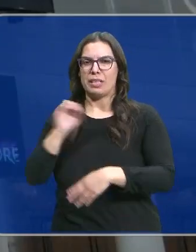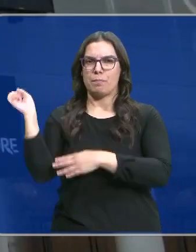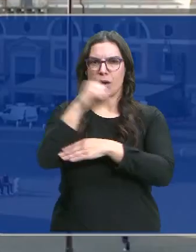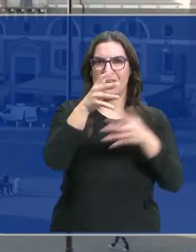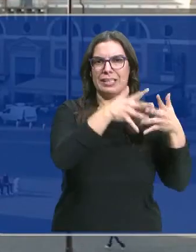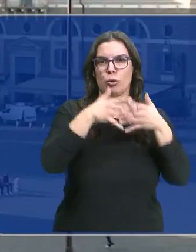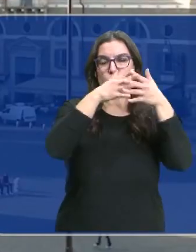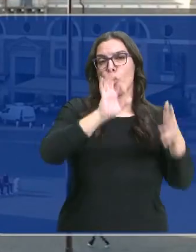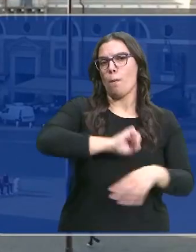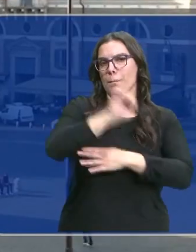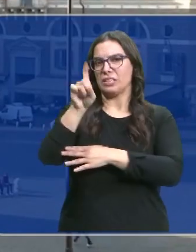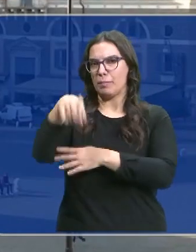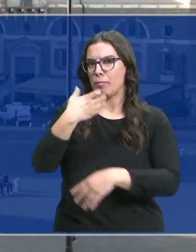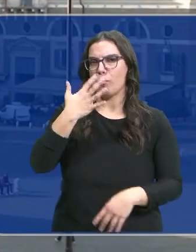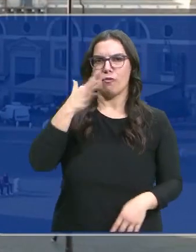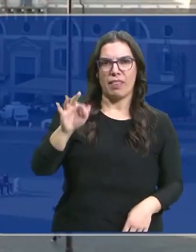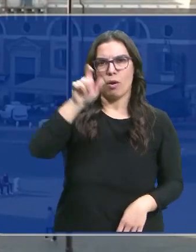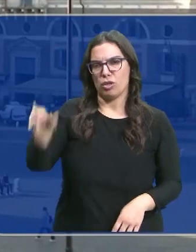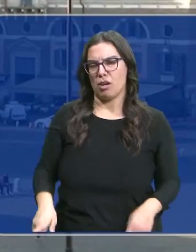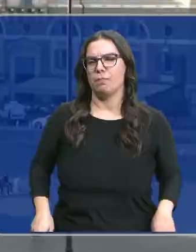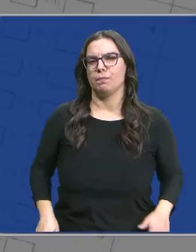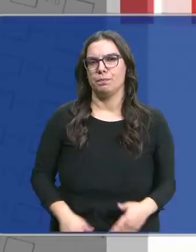y a países de nuestro entorno como Francia o Italia.